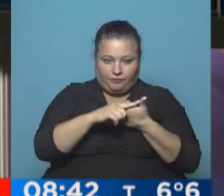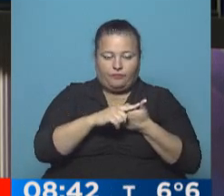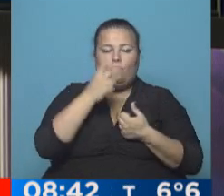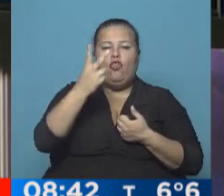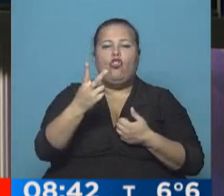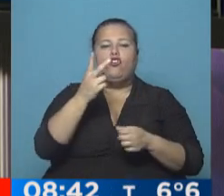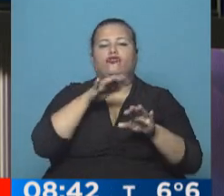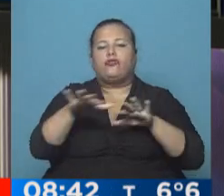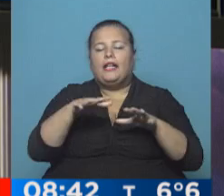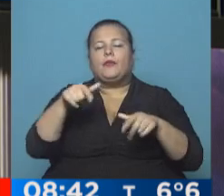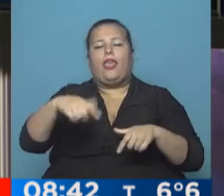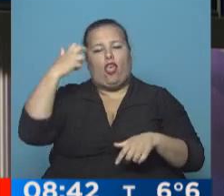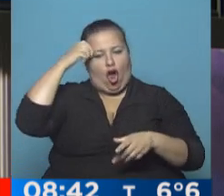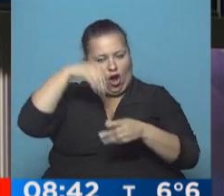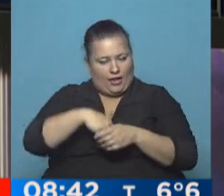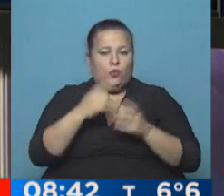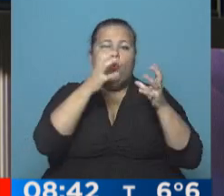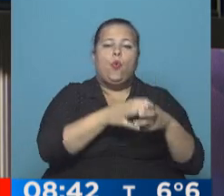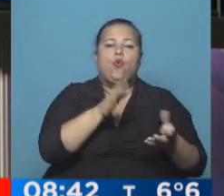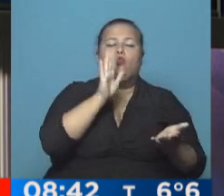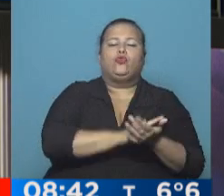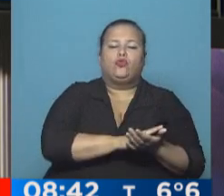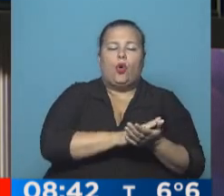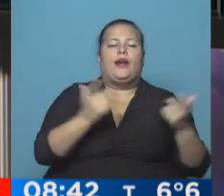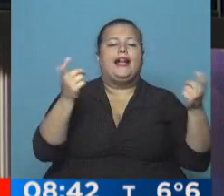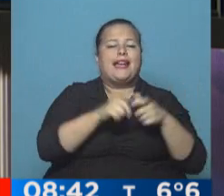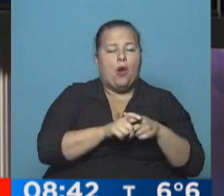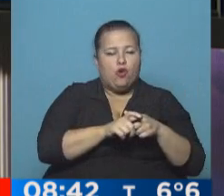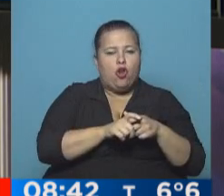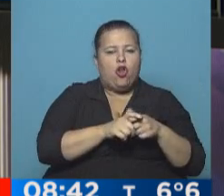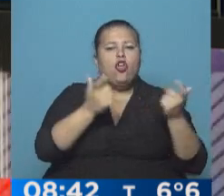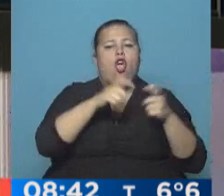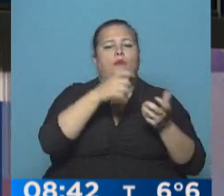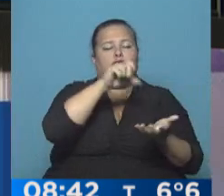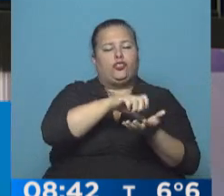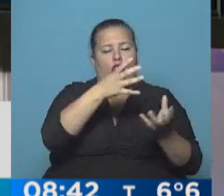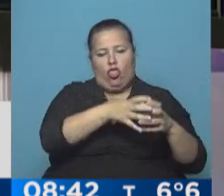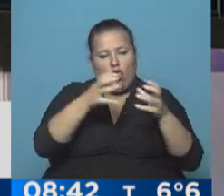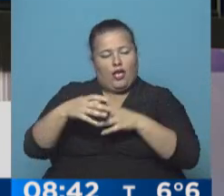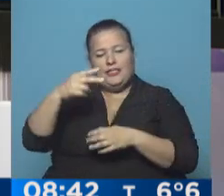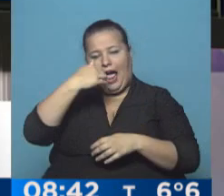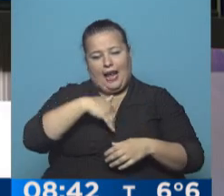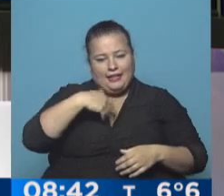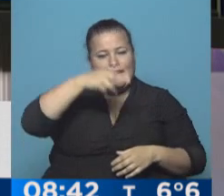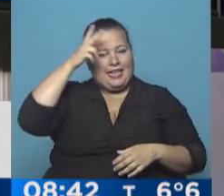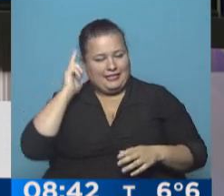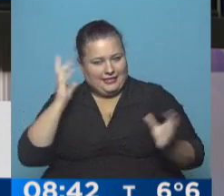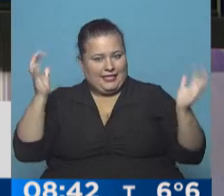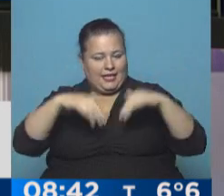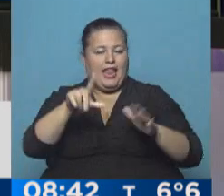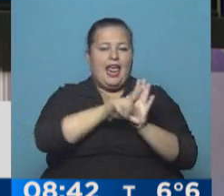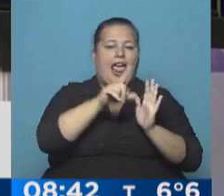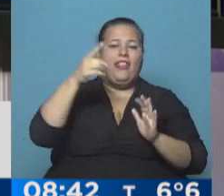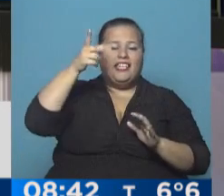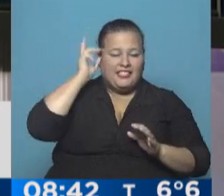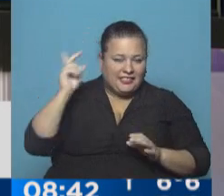dos actividades en el Congreso Nacional. Una tiene que ver con una reunión de una comisión bicameral y binacional argentino-chilena, legisladores